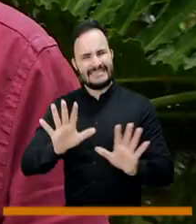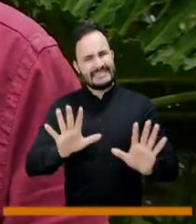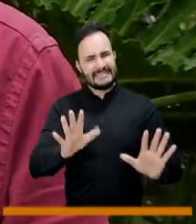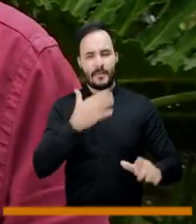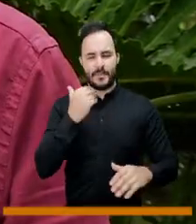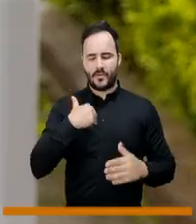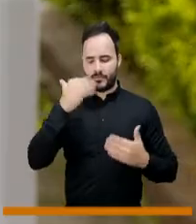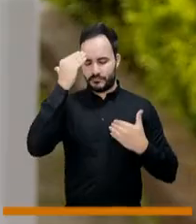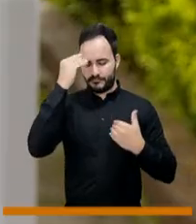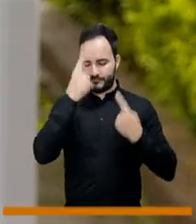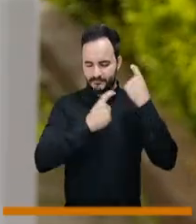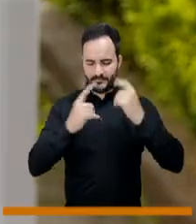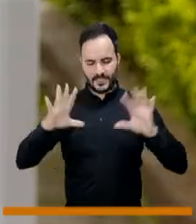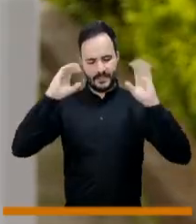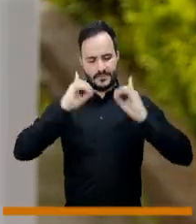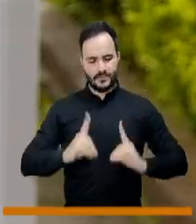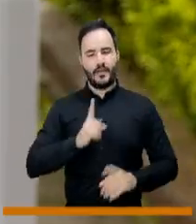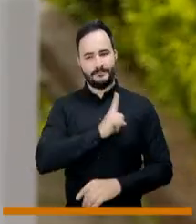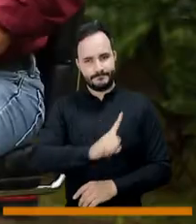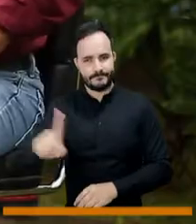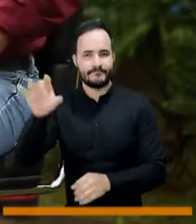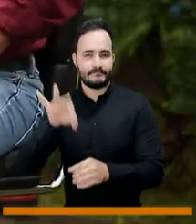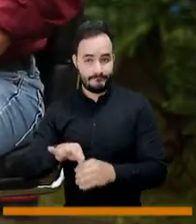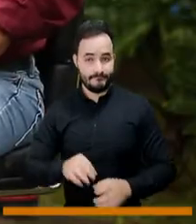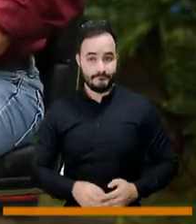consejeras. Que sea una decisión consciente, doctor Luis.